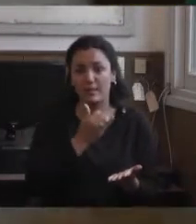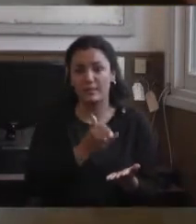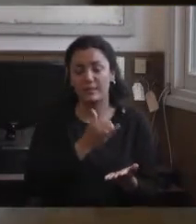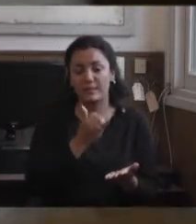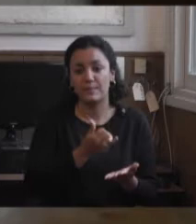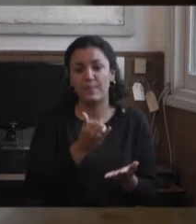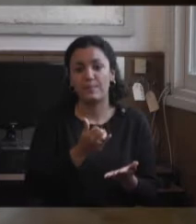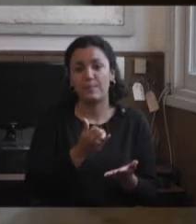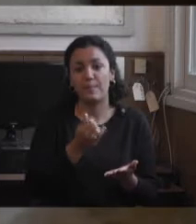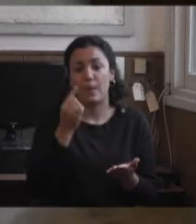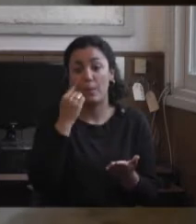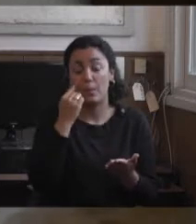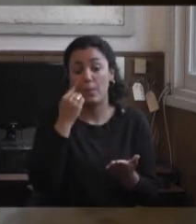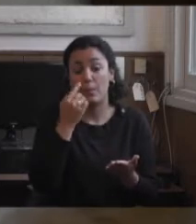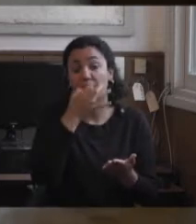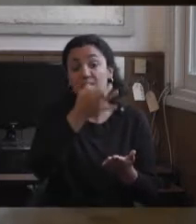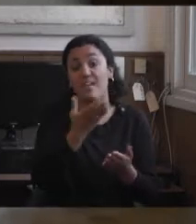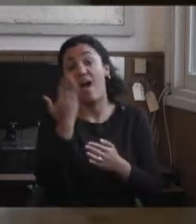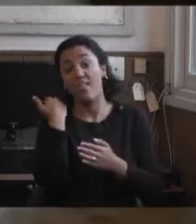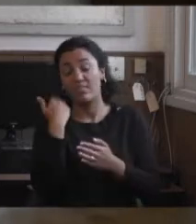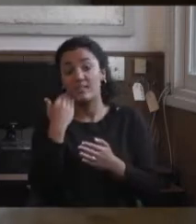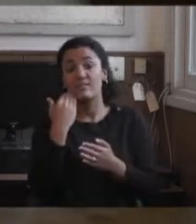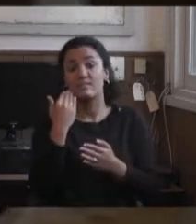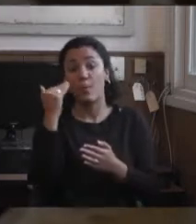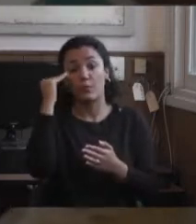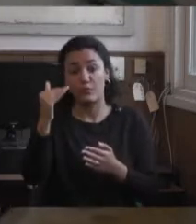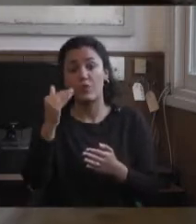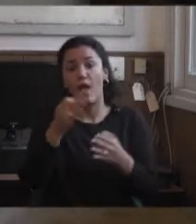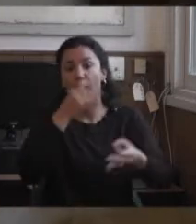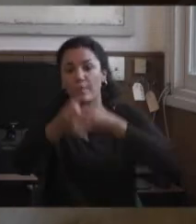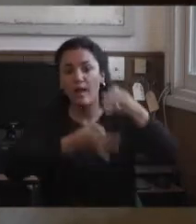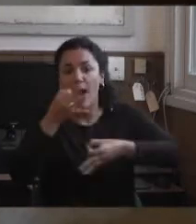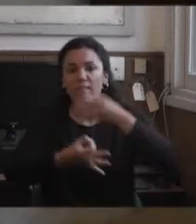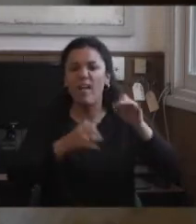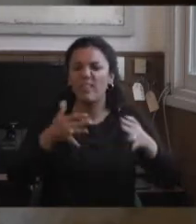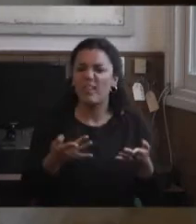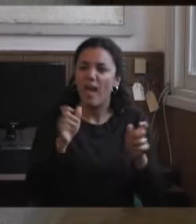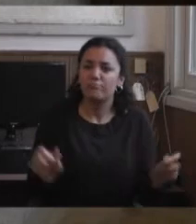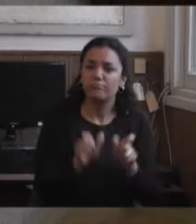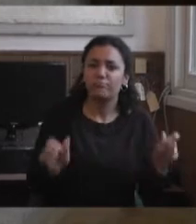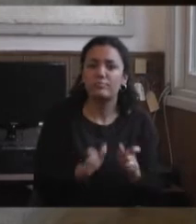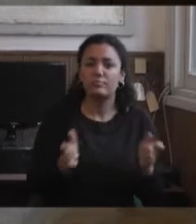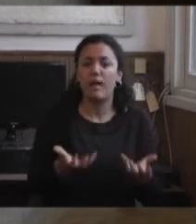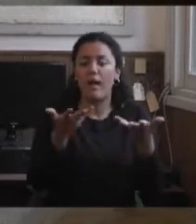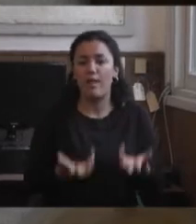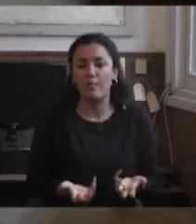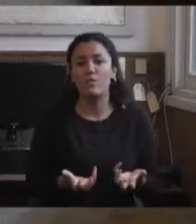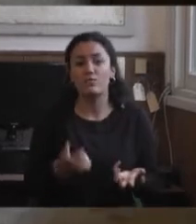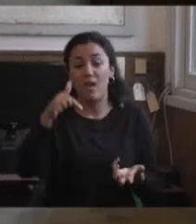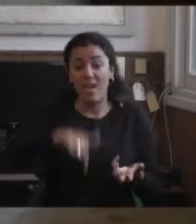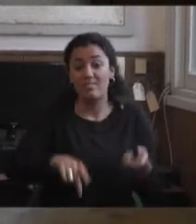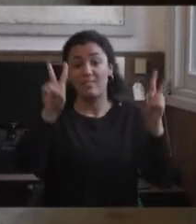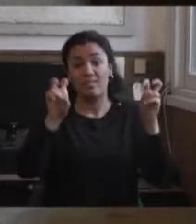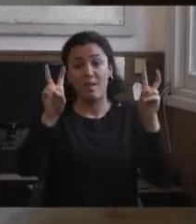esto que planteaba María Rosa, es una instancia que tiene que ver con empezar a posicionar cada vez más esta